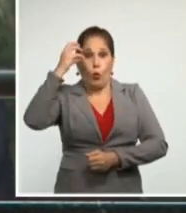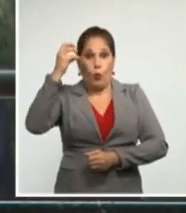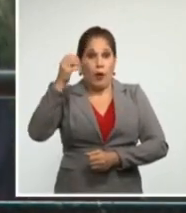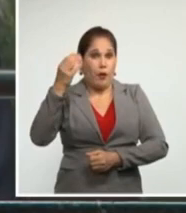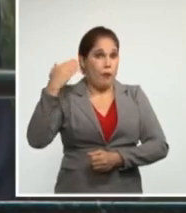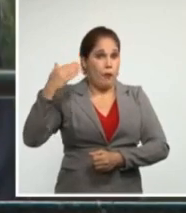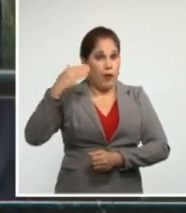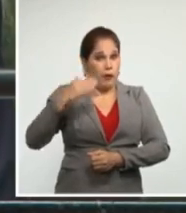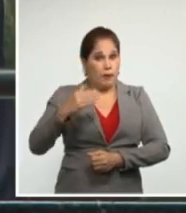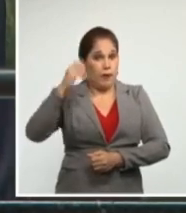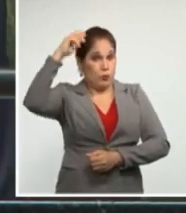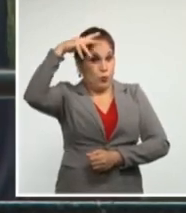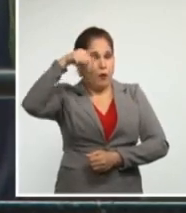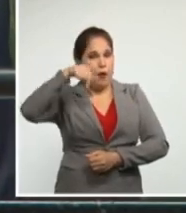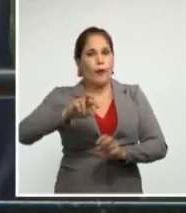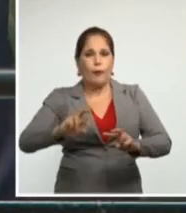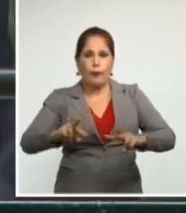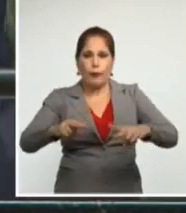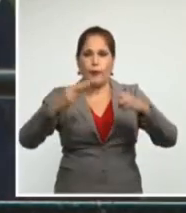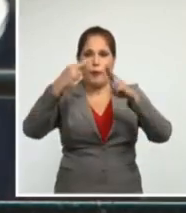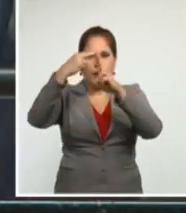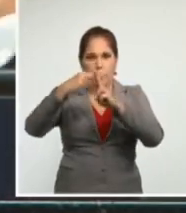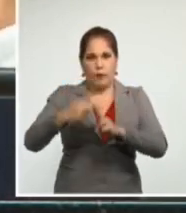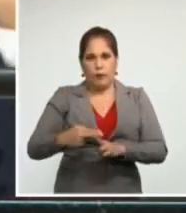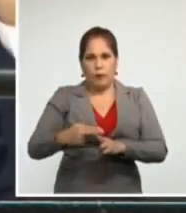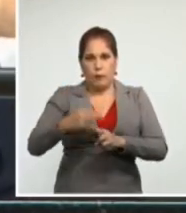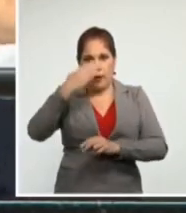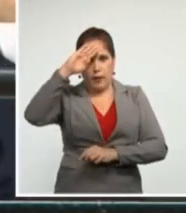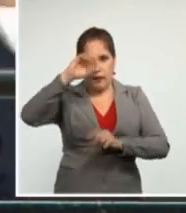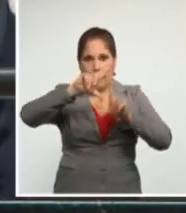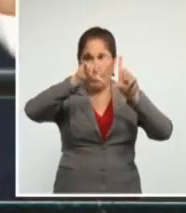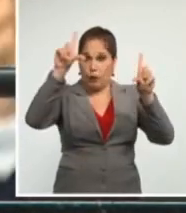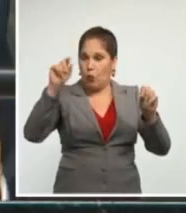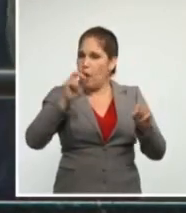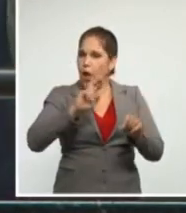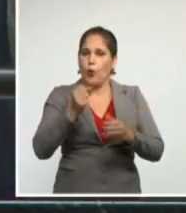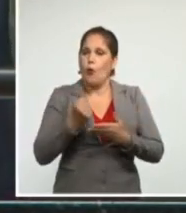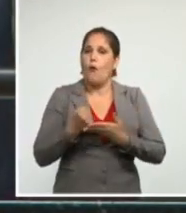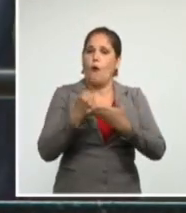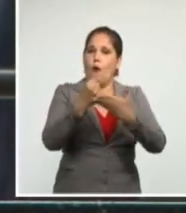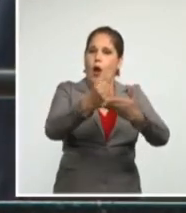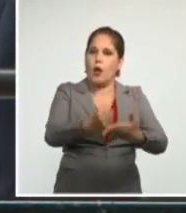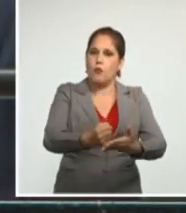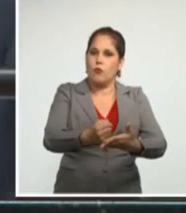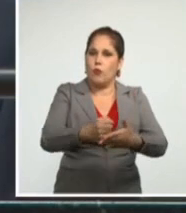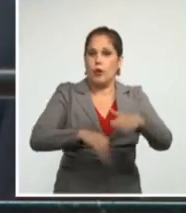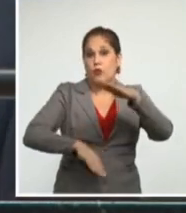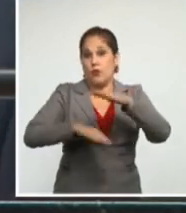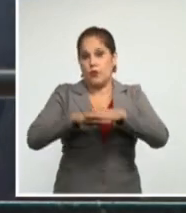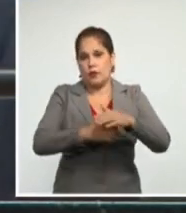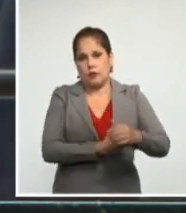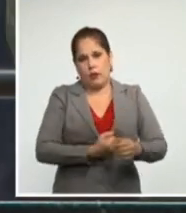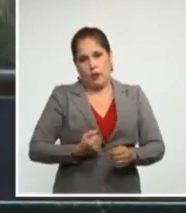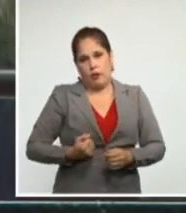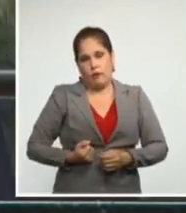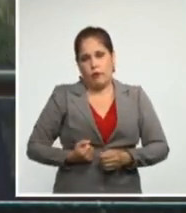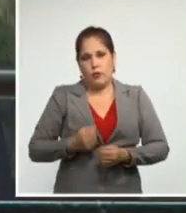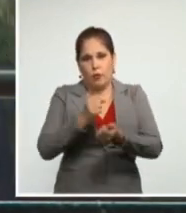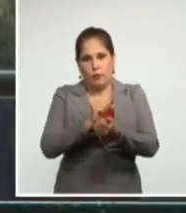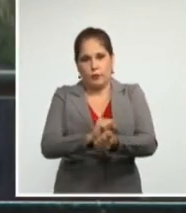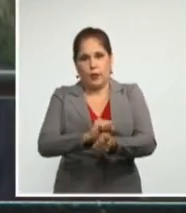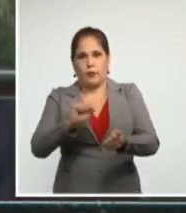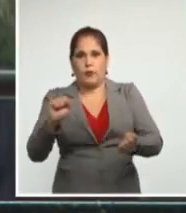como un país que no coopera lo suficiente con los esfuerzos antiterroristas